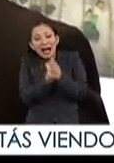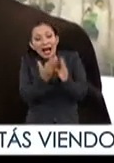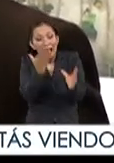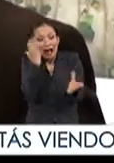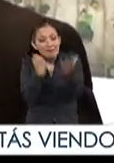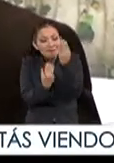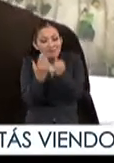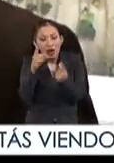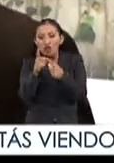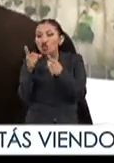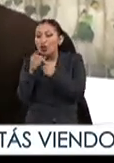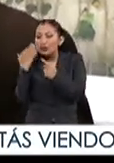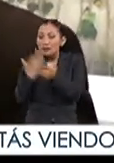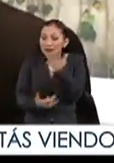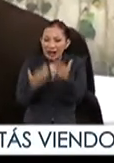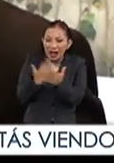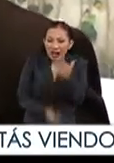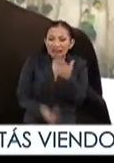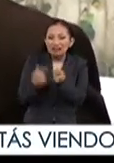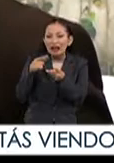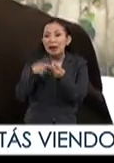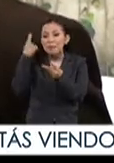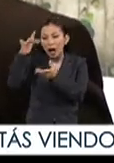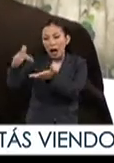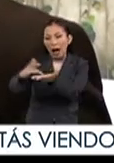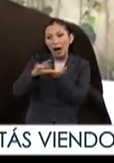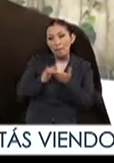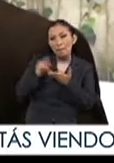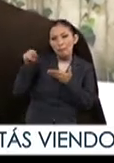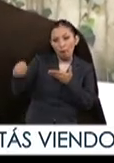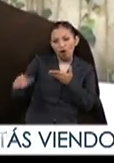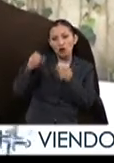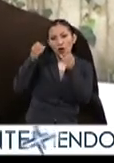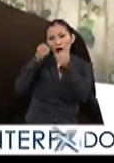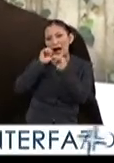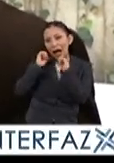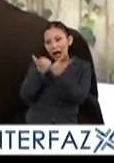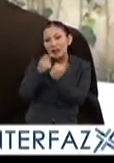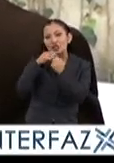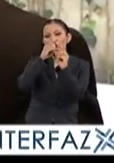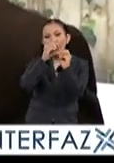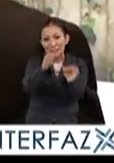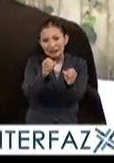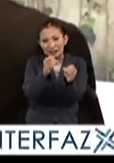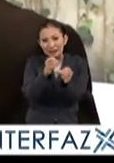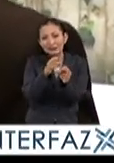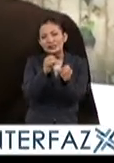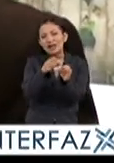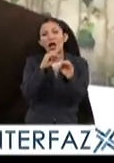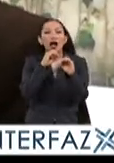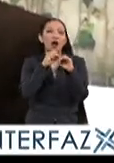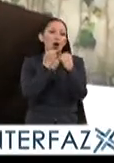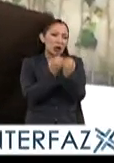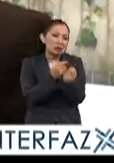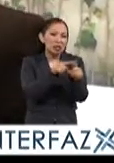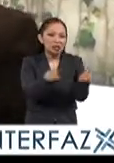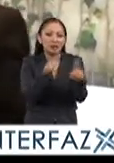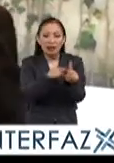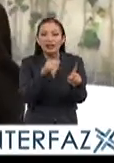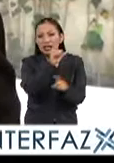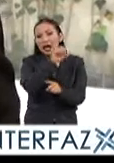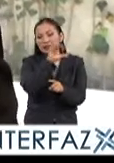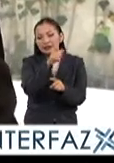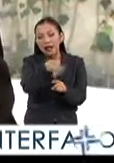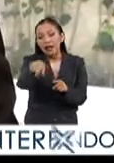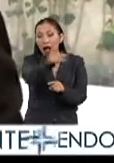dónde están sus falencias para solicitar apoyo a las agencias, a los organismos y también a la sociedad